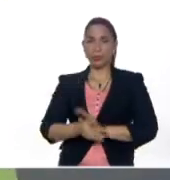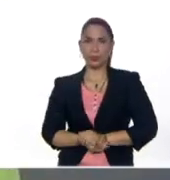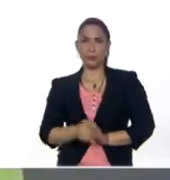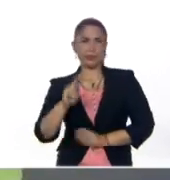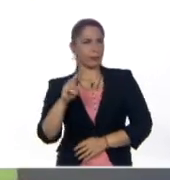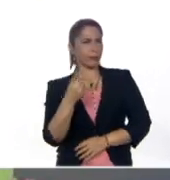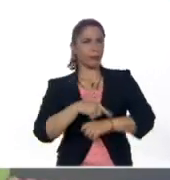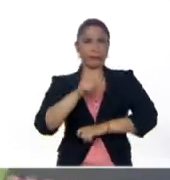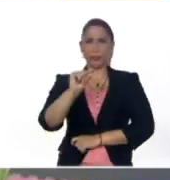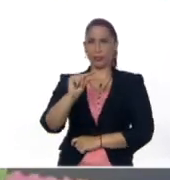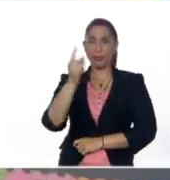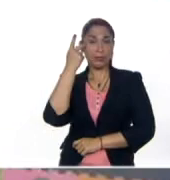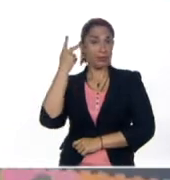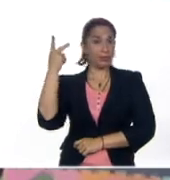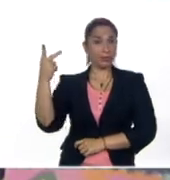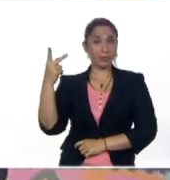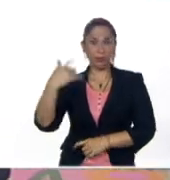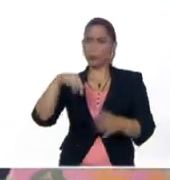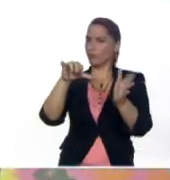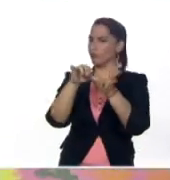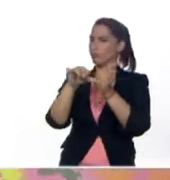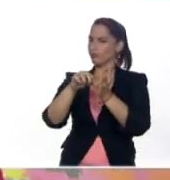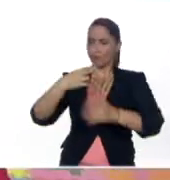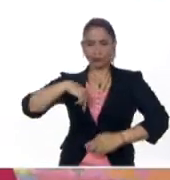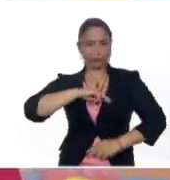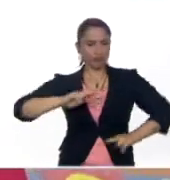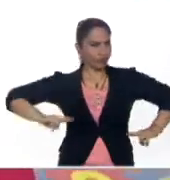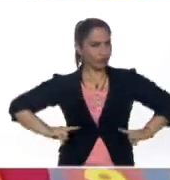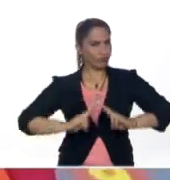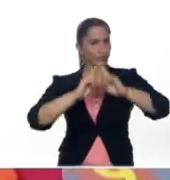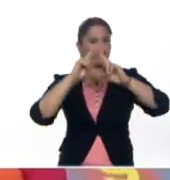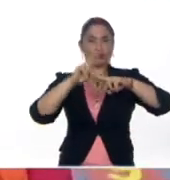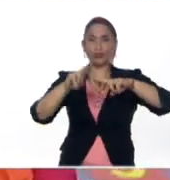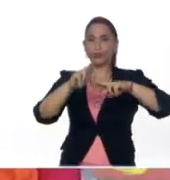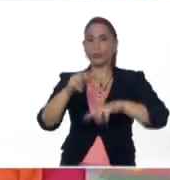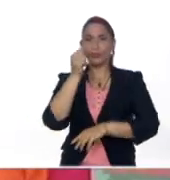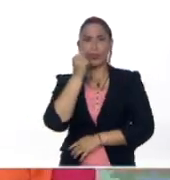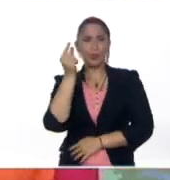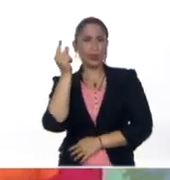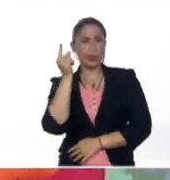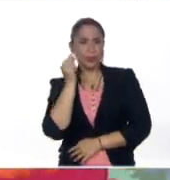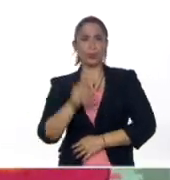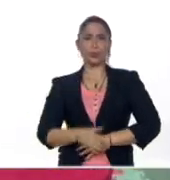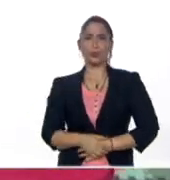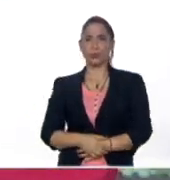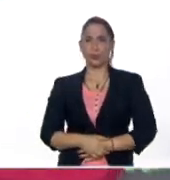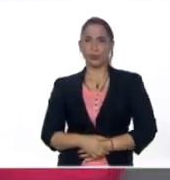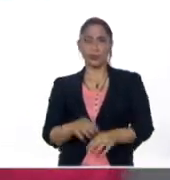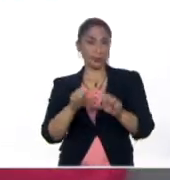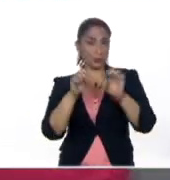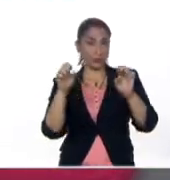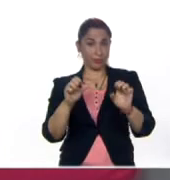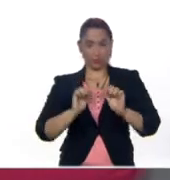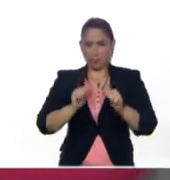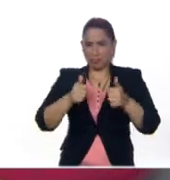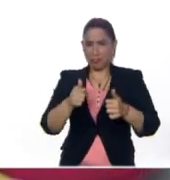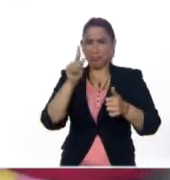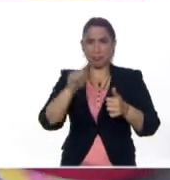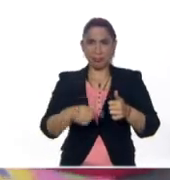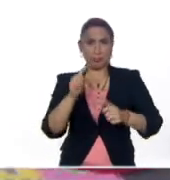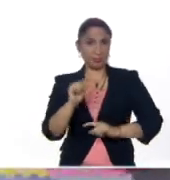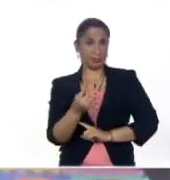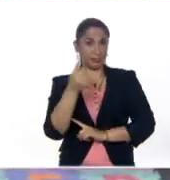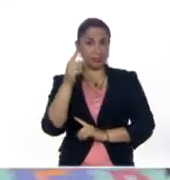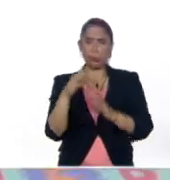segundo momento pedagógico en donde nos encontramos con niños y niñas del nivel de educación inicial y educación primaria.